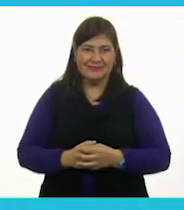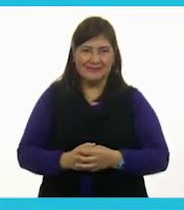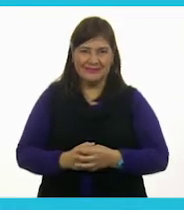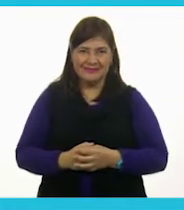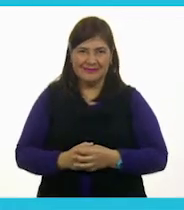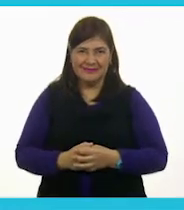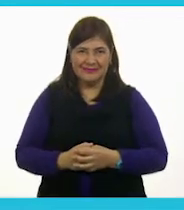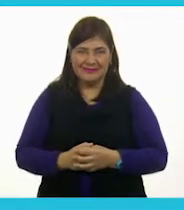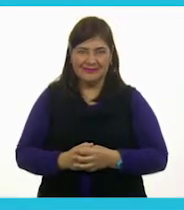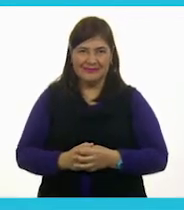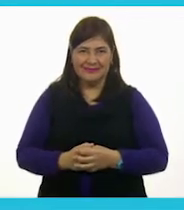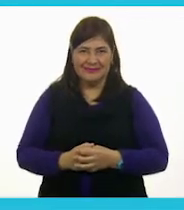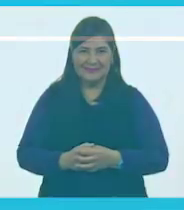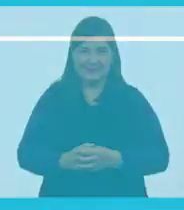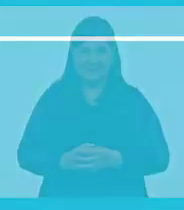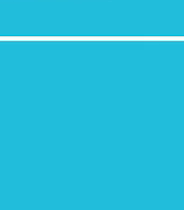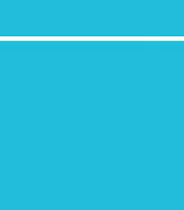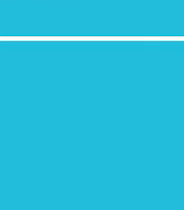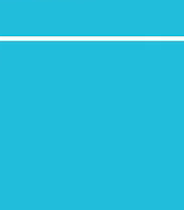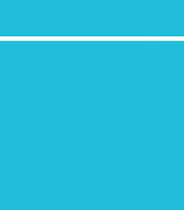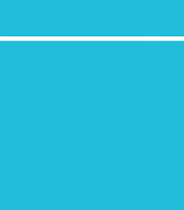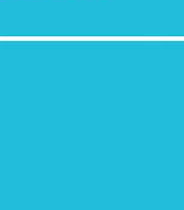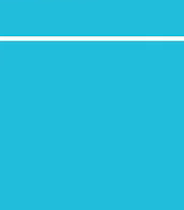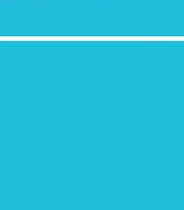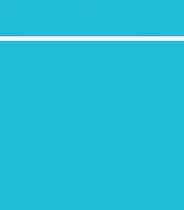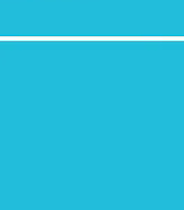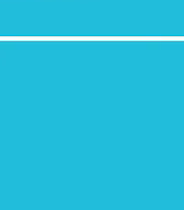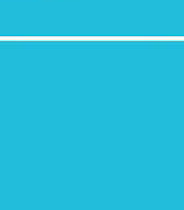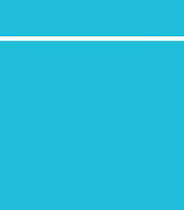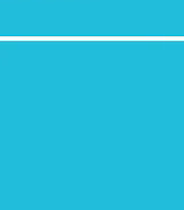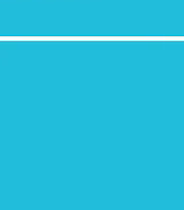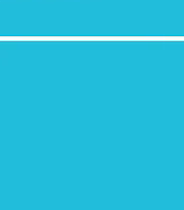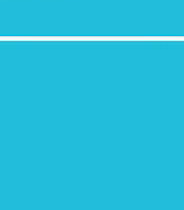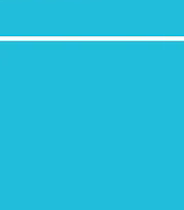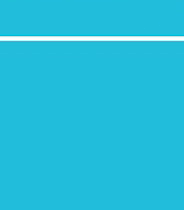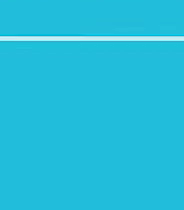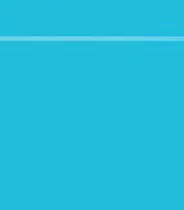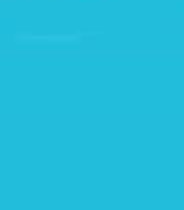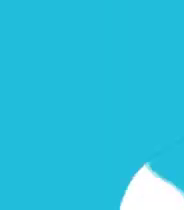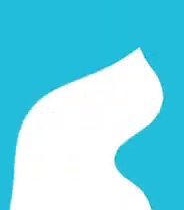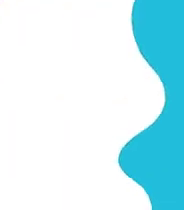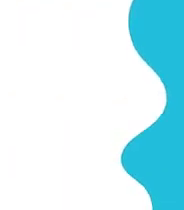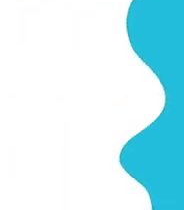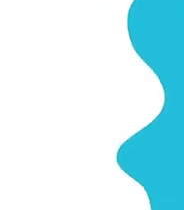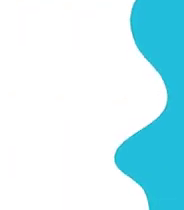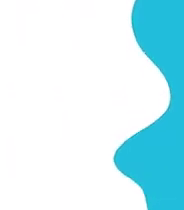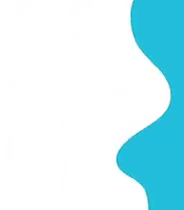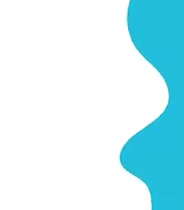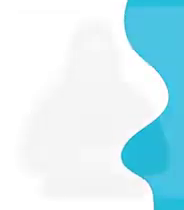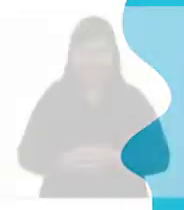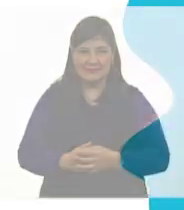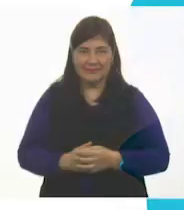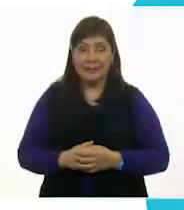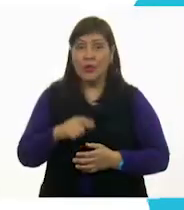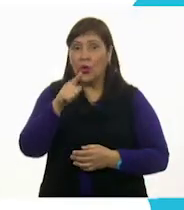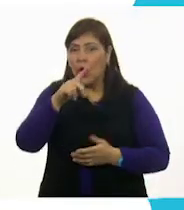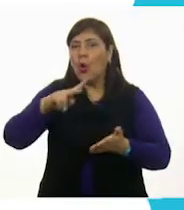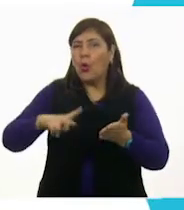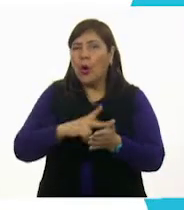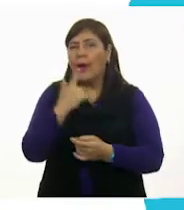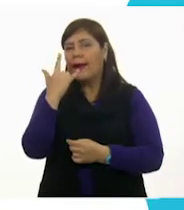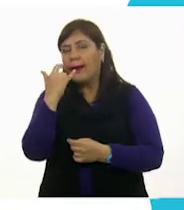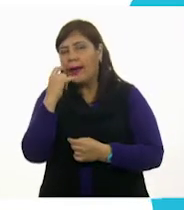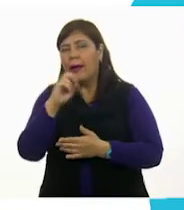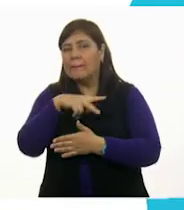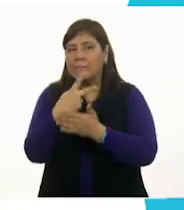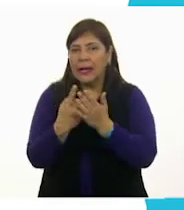.mx Si quieres volver a ver